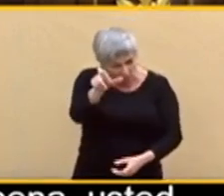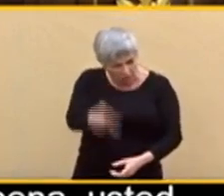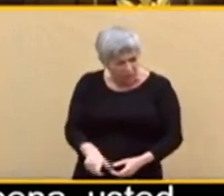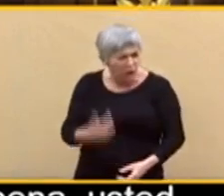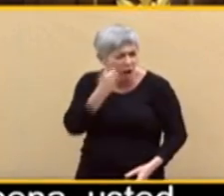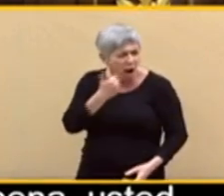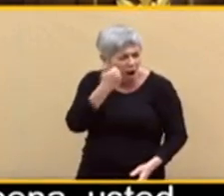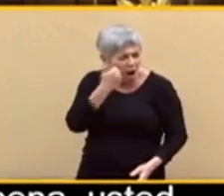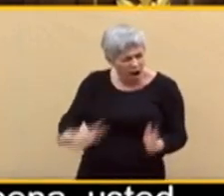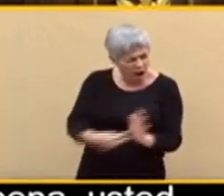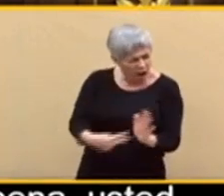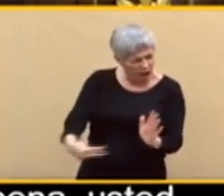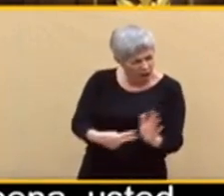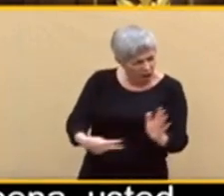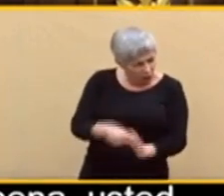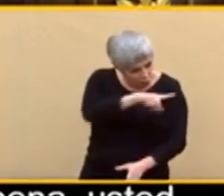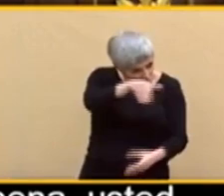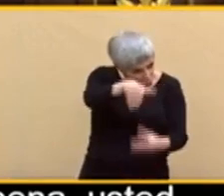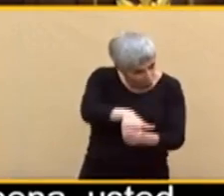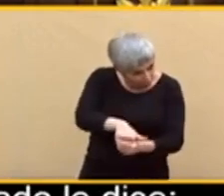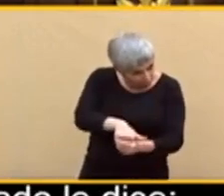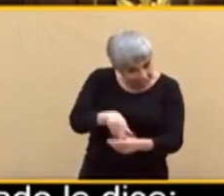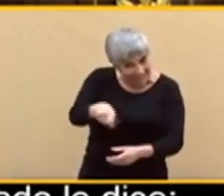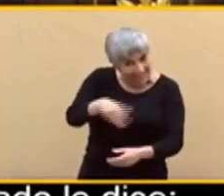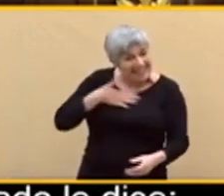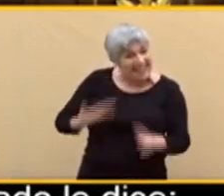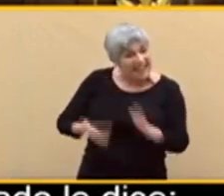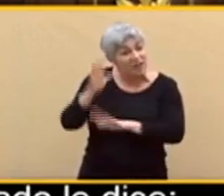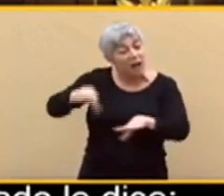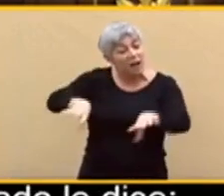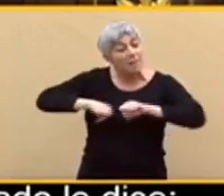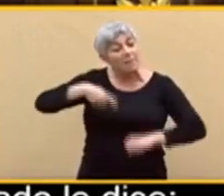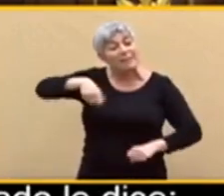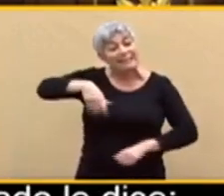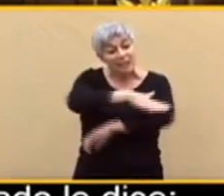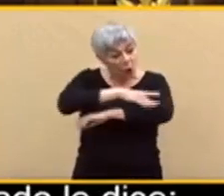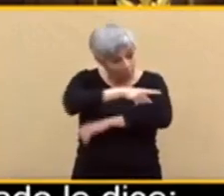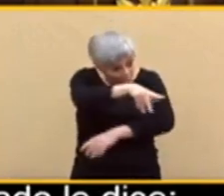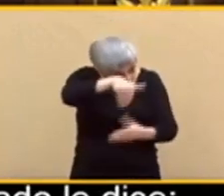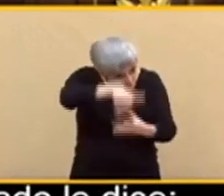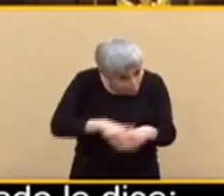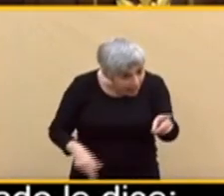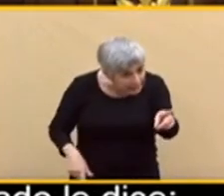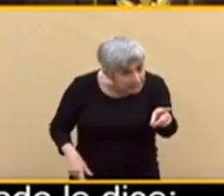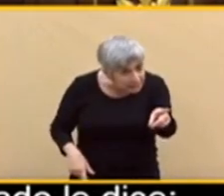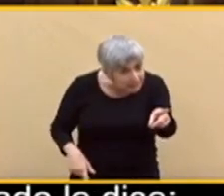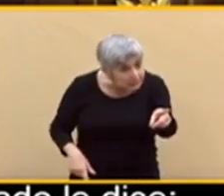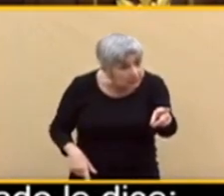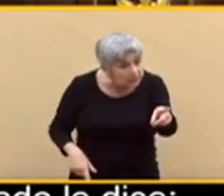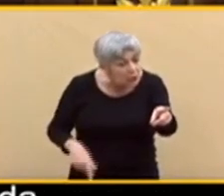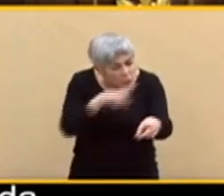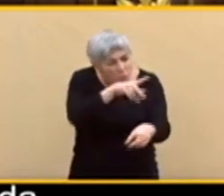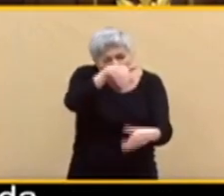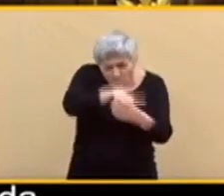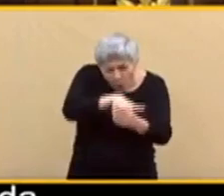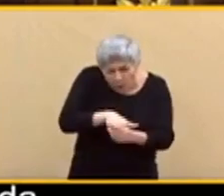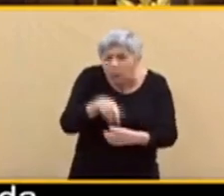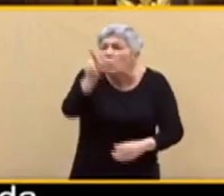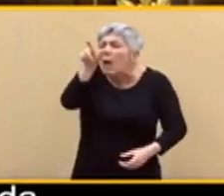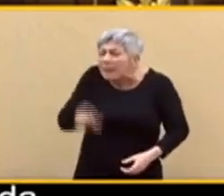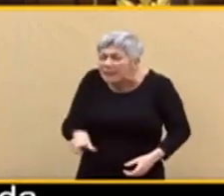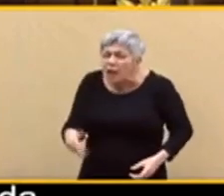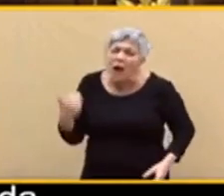para presidente del Gobierno? Insisto, señora Bascal, ¿votaría usted a un señor que acepta dinero de un oscuro